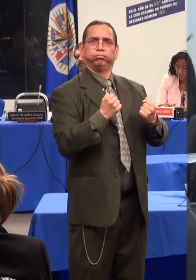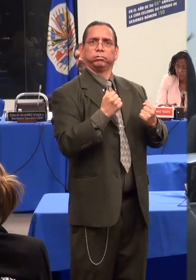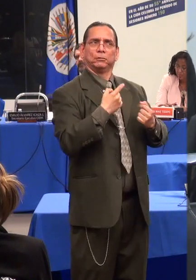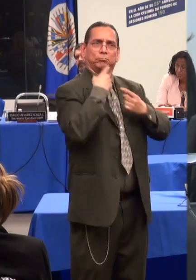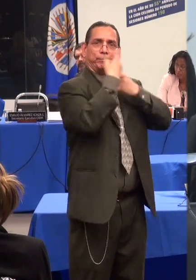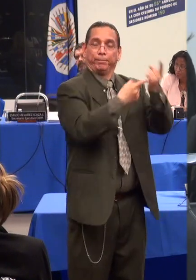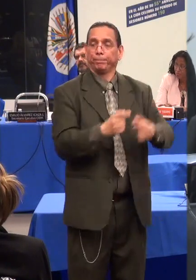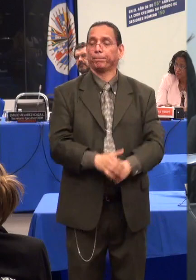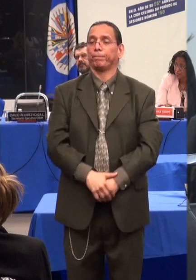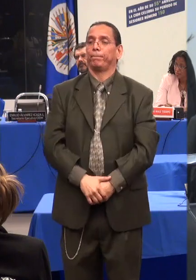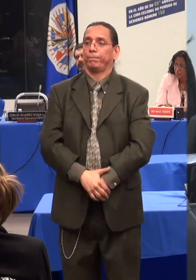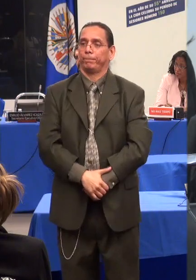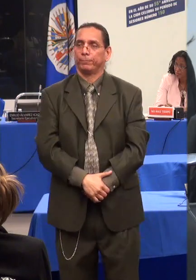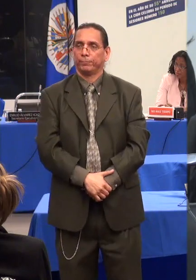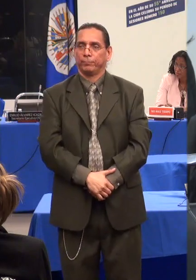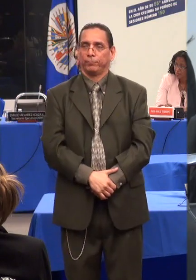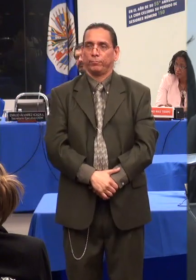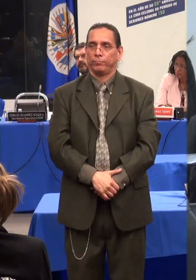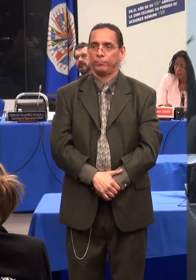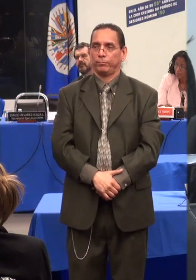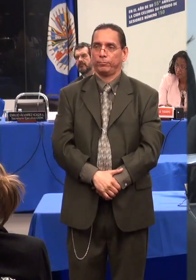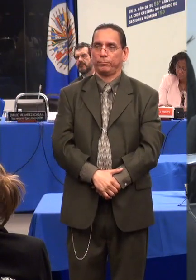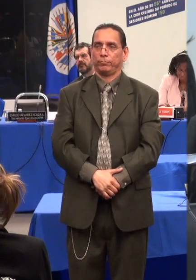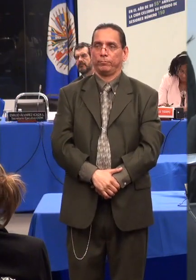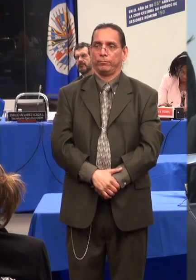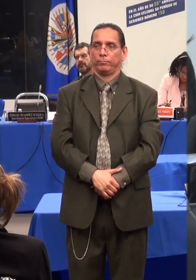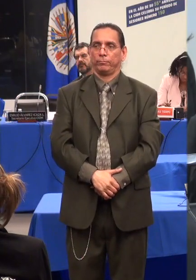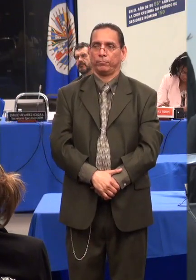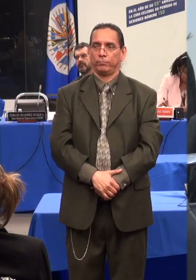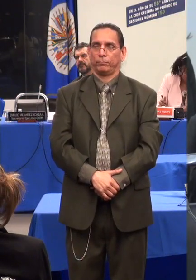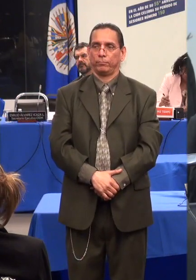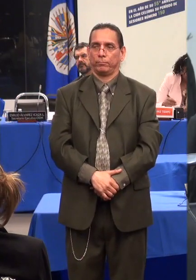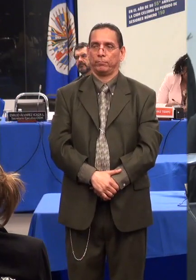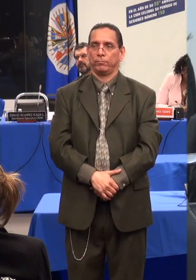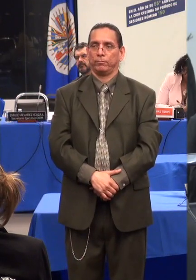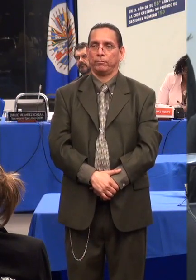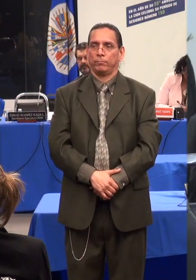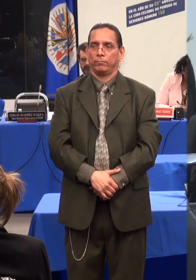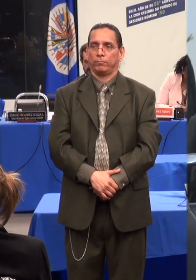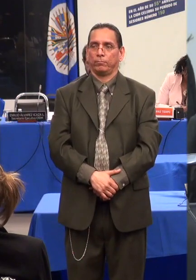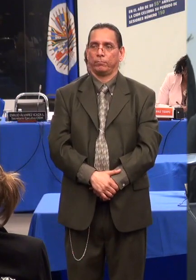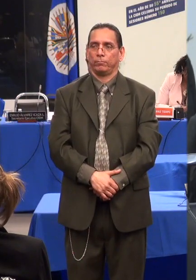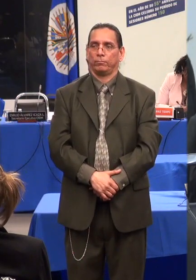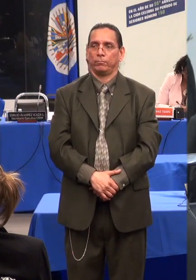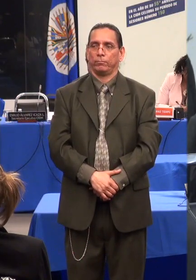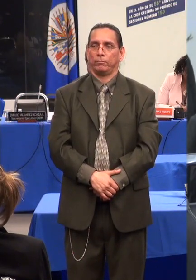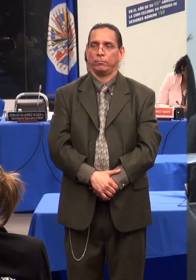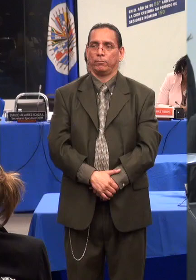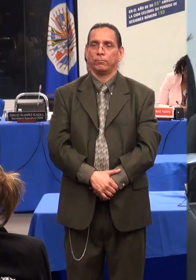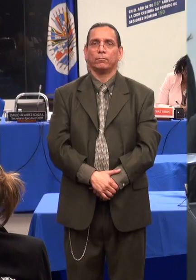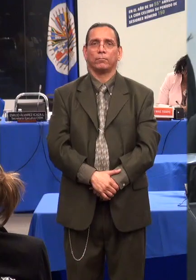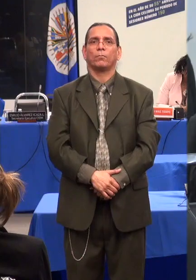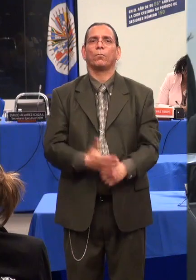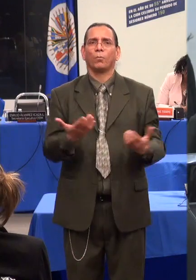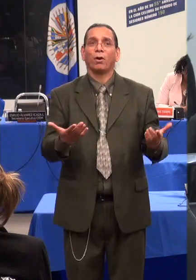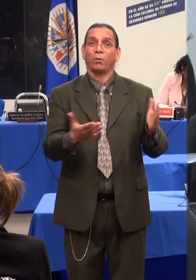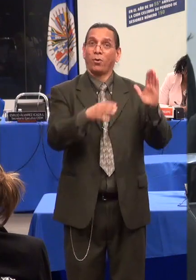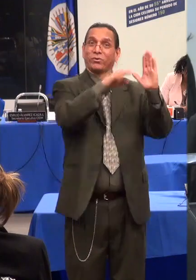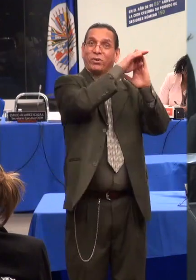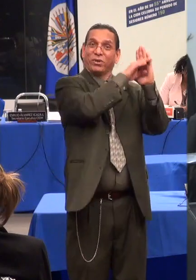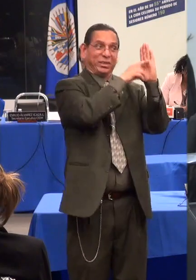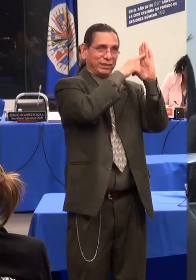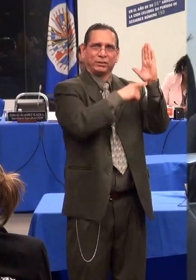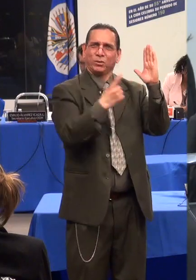discapacidad o en su defecto un grupo de trabajo en discapacidad que visibilice e impulse estándares claros de derechos humanos para las personas con